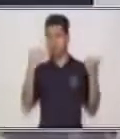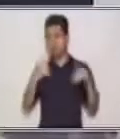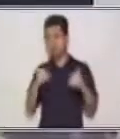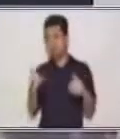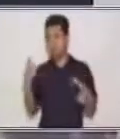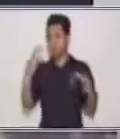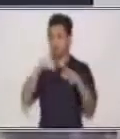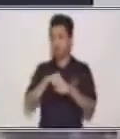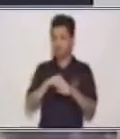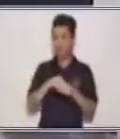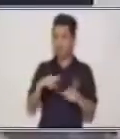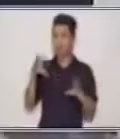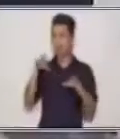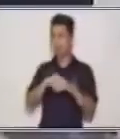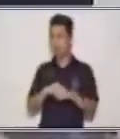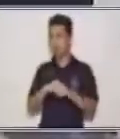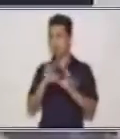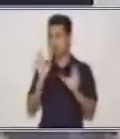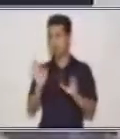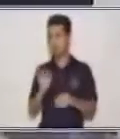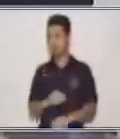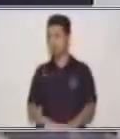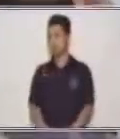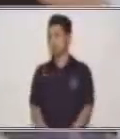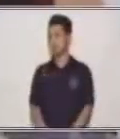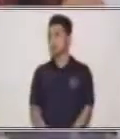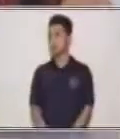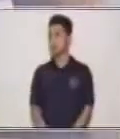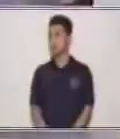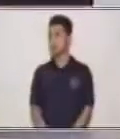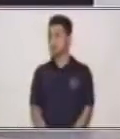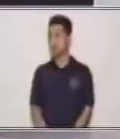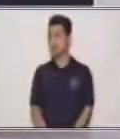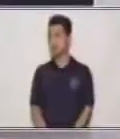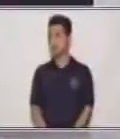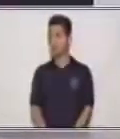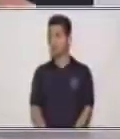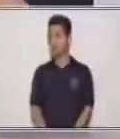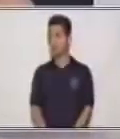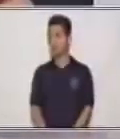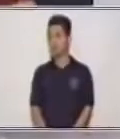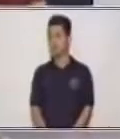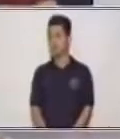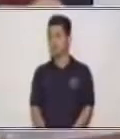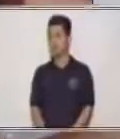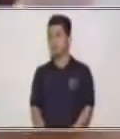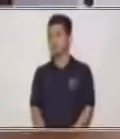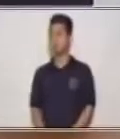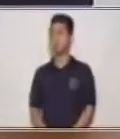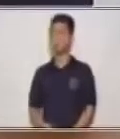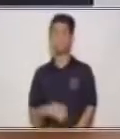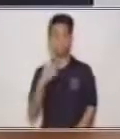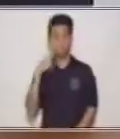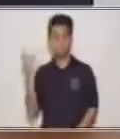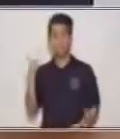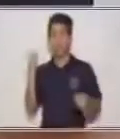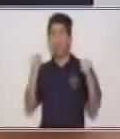guardar. Muy bien. Ahora sí, tenemos nuestros carros y nuestros juguetes ordenados.